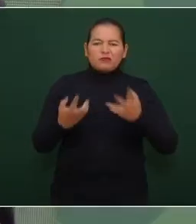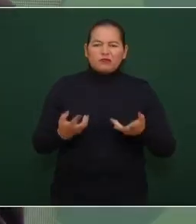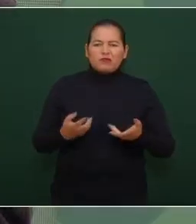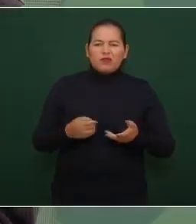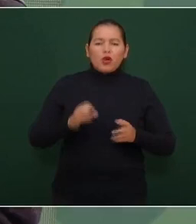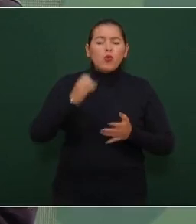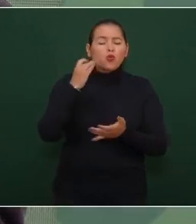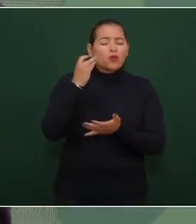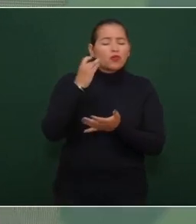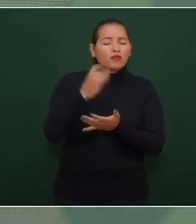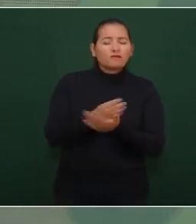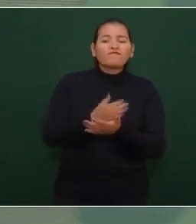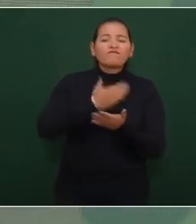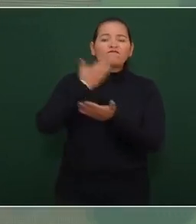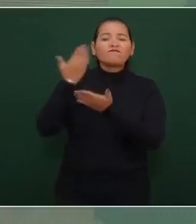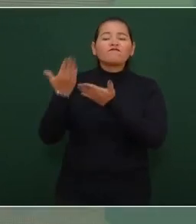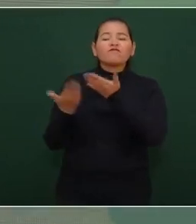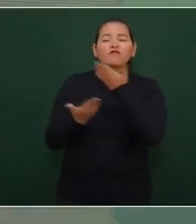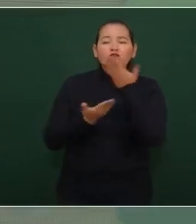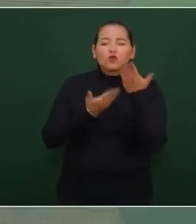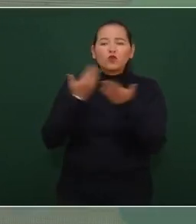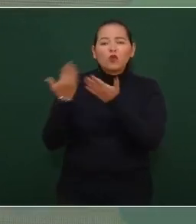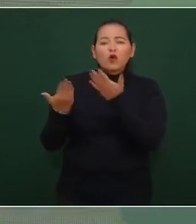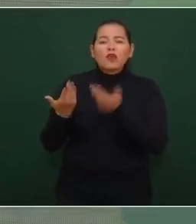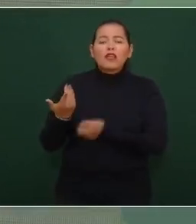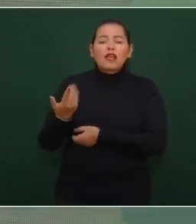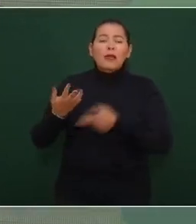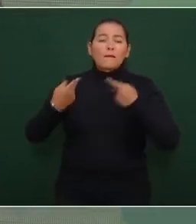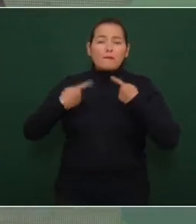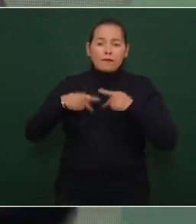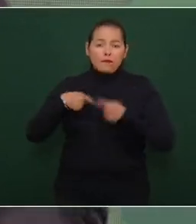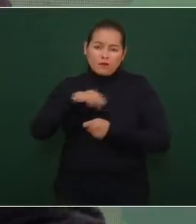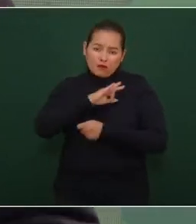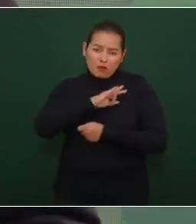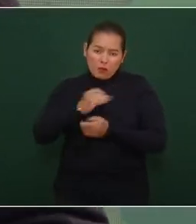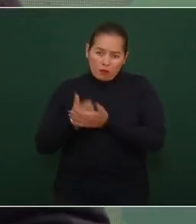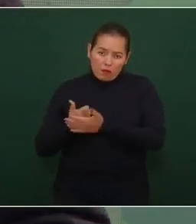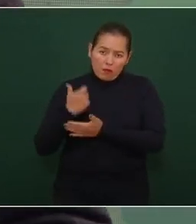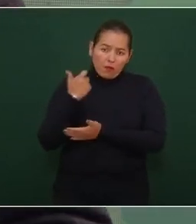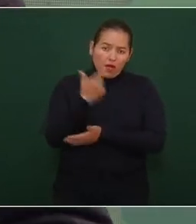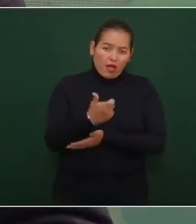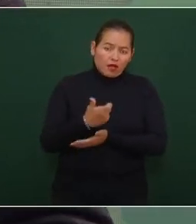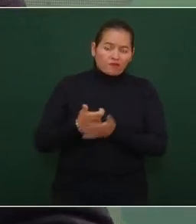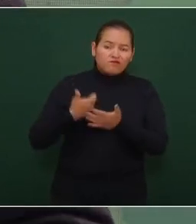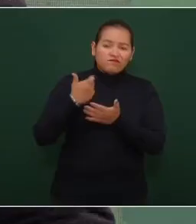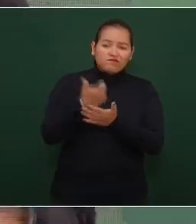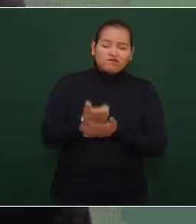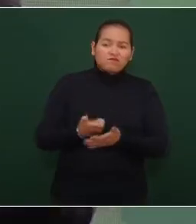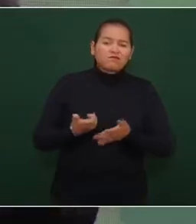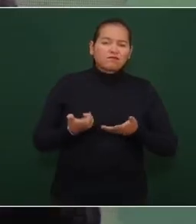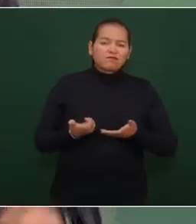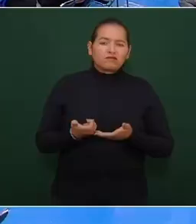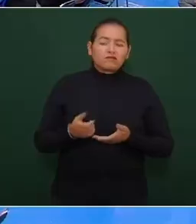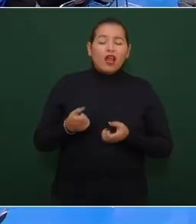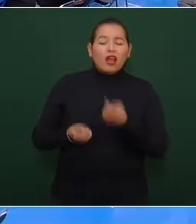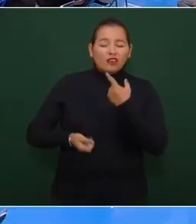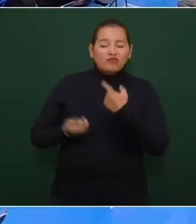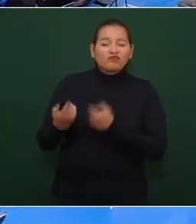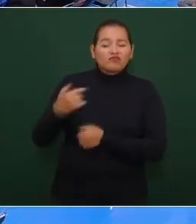pagar colegiatura ese pensamiento existe hay quienes